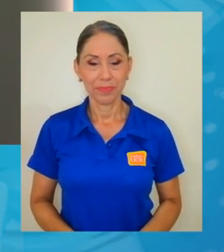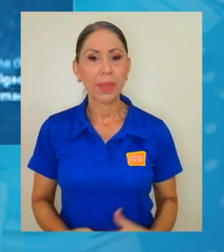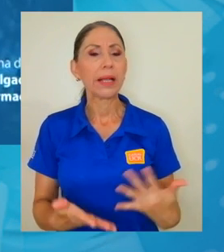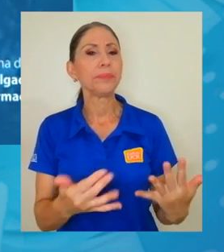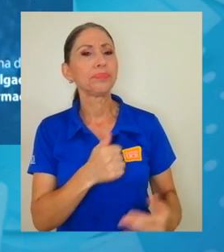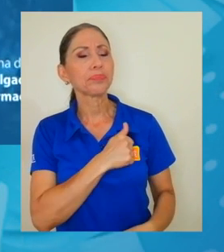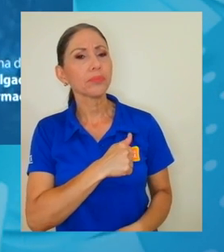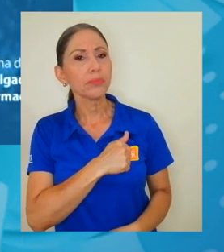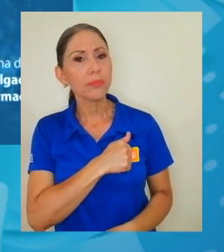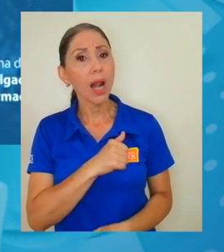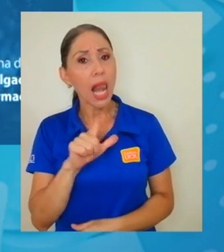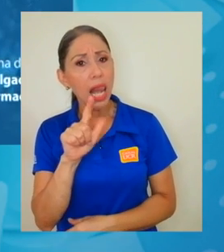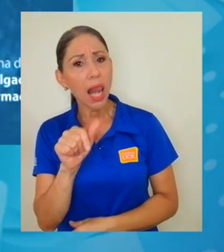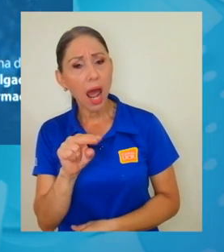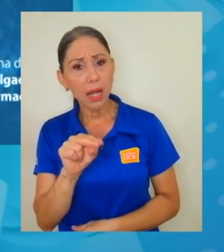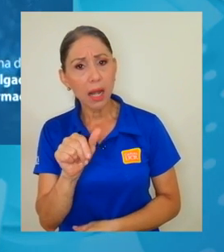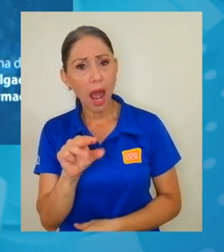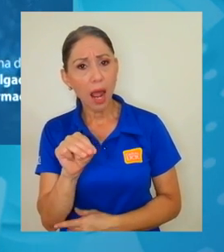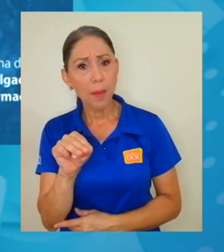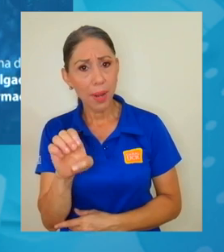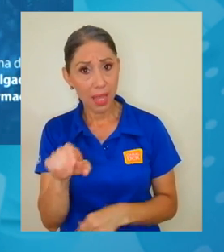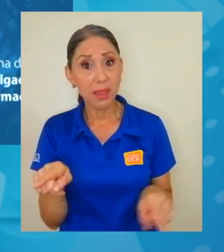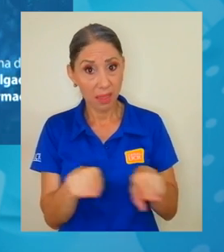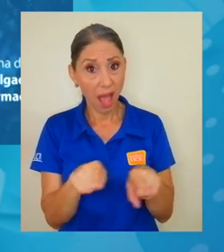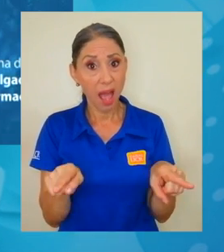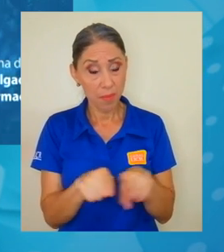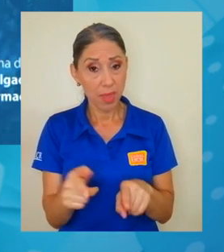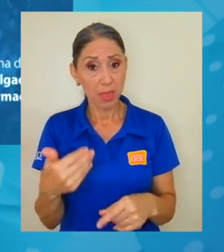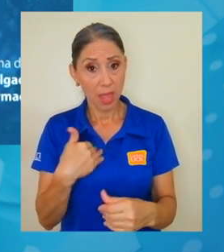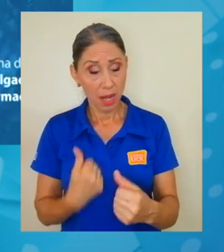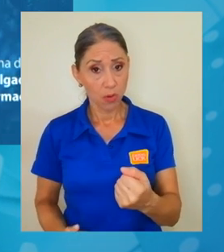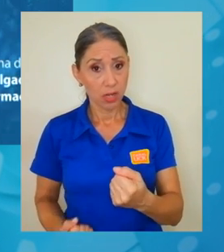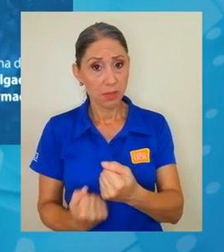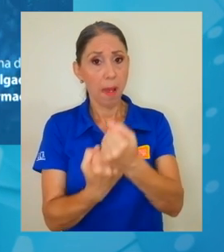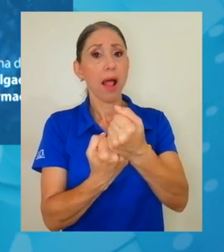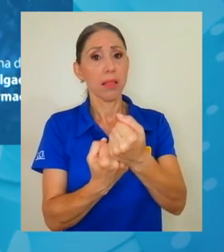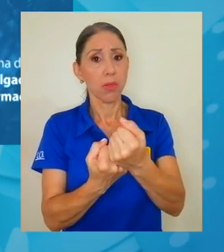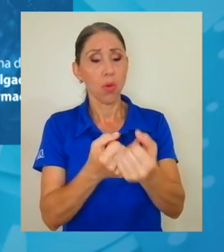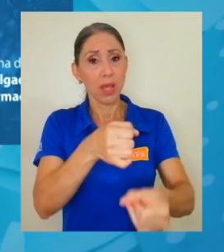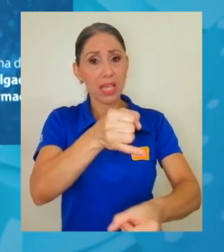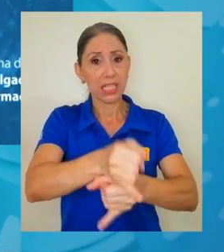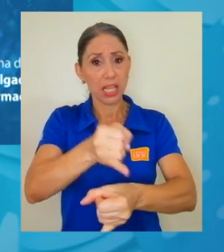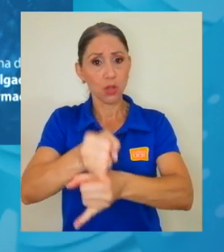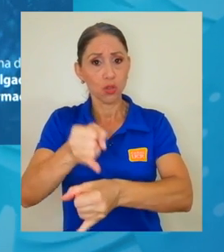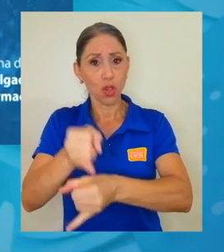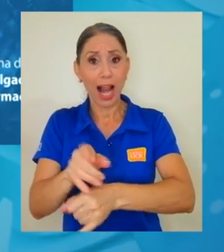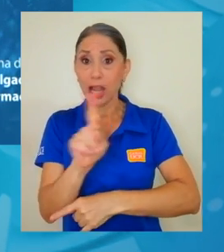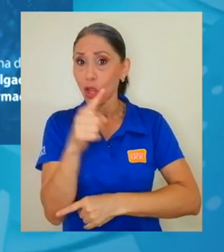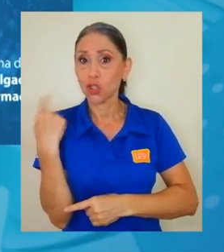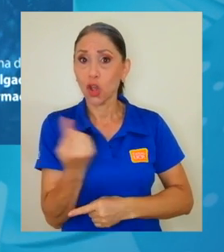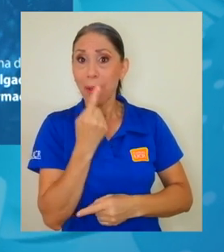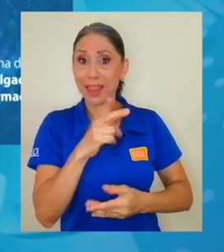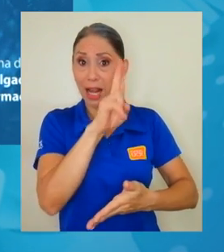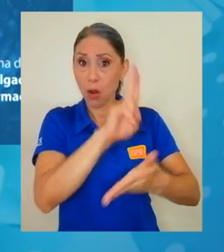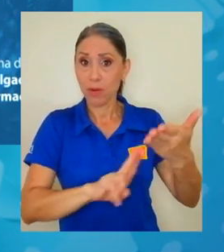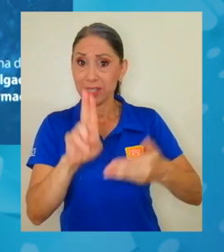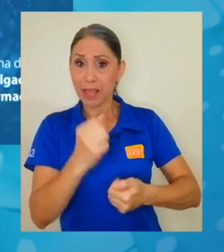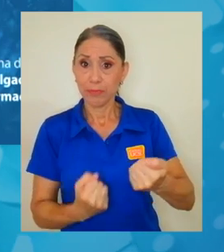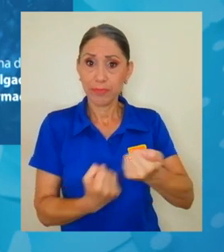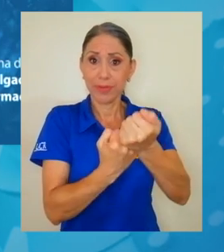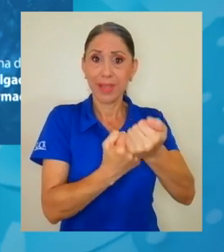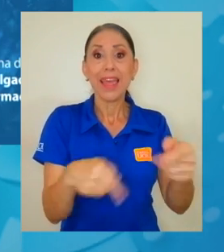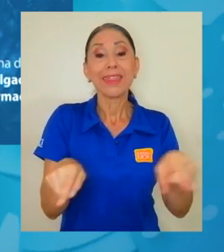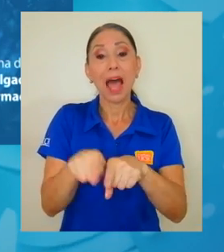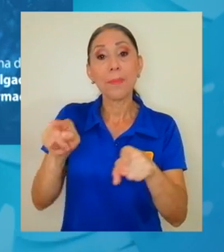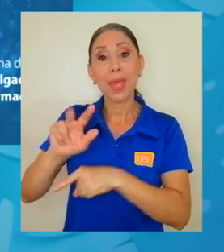Perdón, Alejandro, el ANAMI también tiene todo un respaldo institucional, no solo de la academia, sino también del Estado